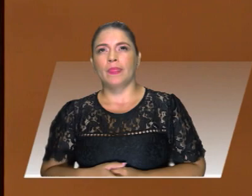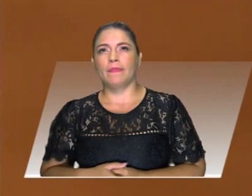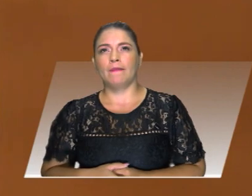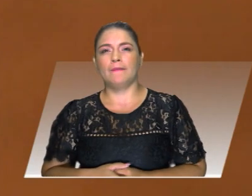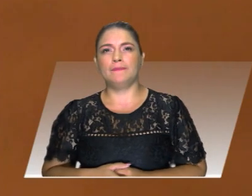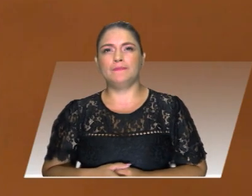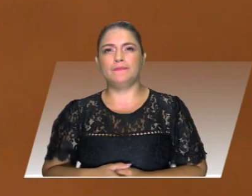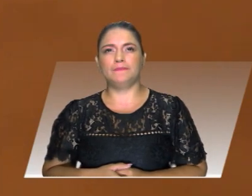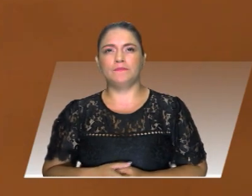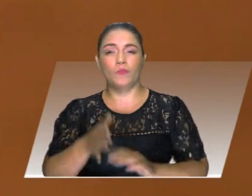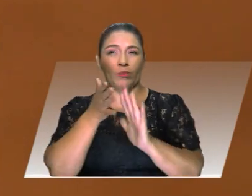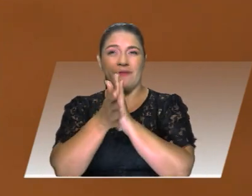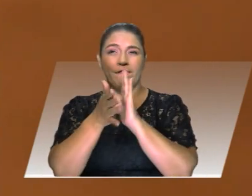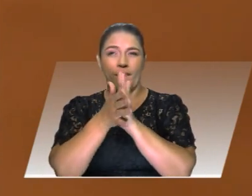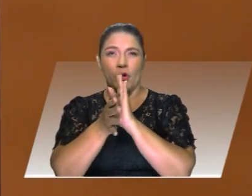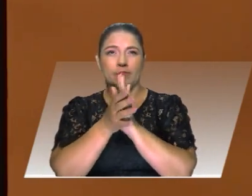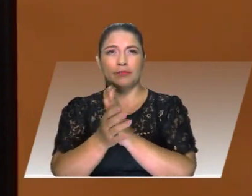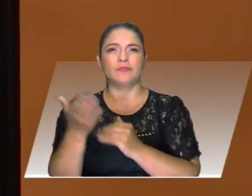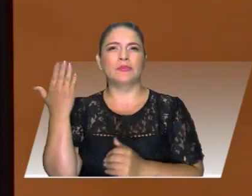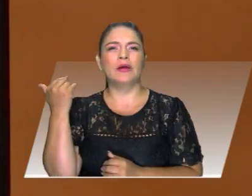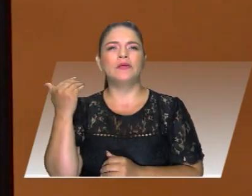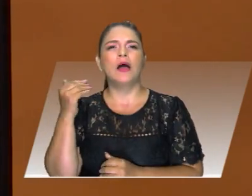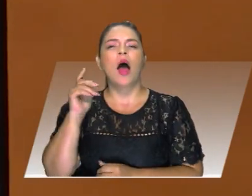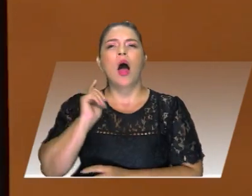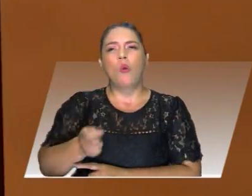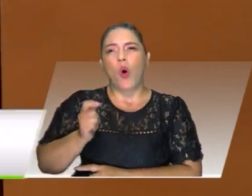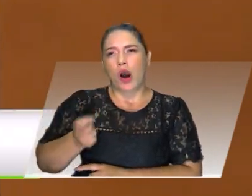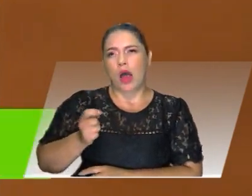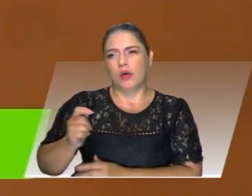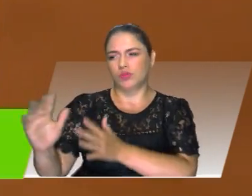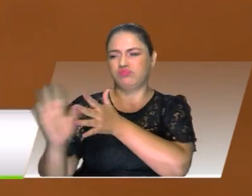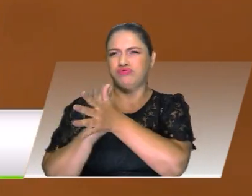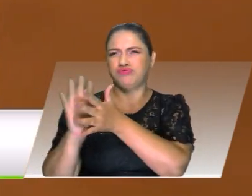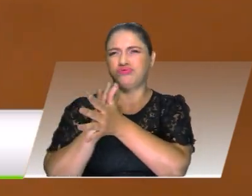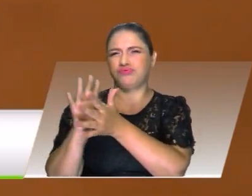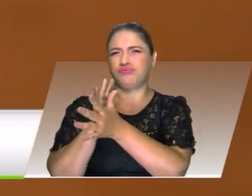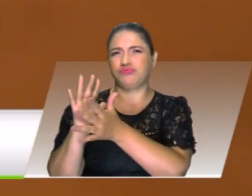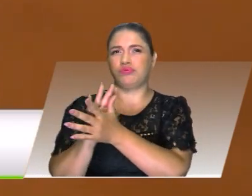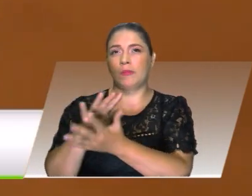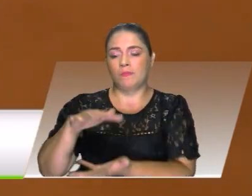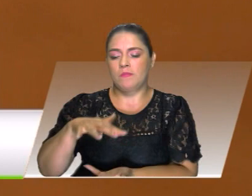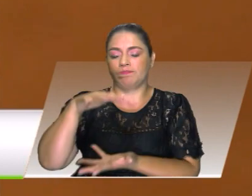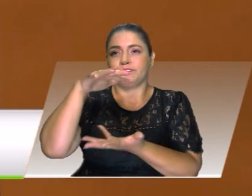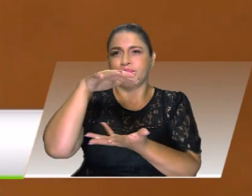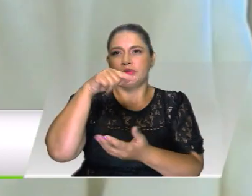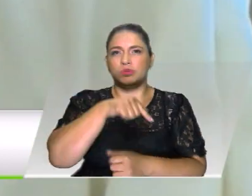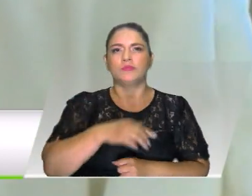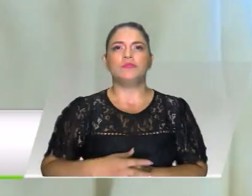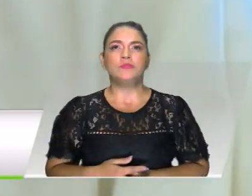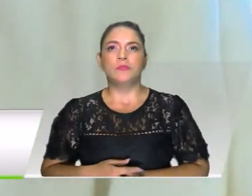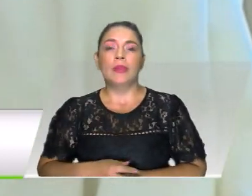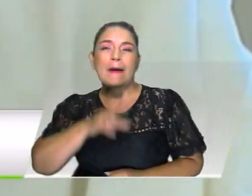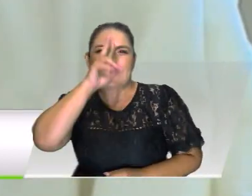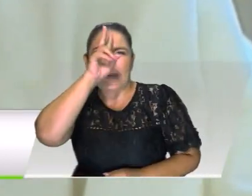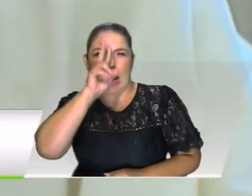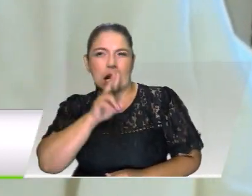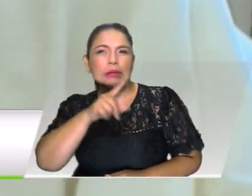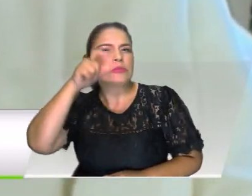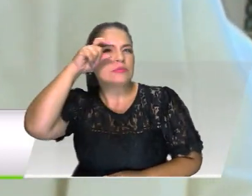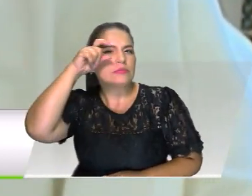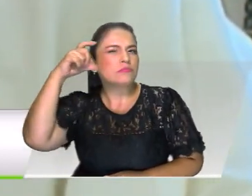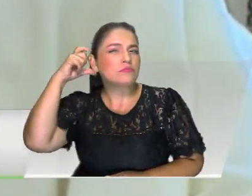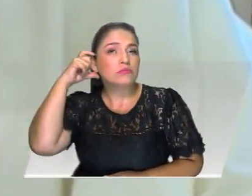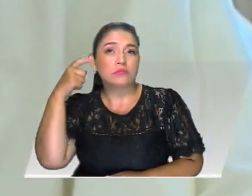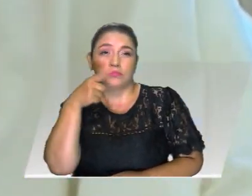El informe fue presentado por un despacho de abogados de Múnich tras el encargo del arzobispo de esta ciudad. Al parecer, el Papa Emérito